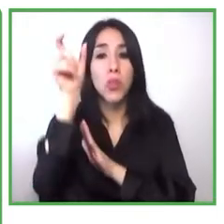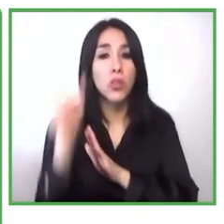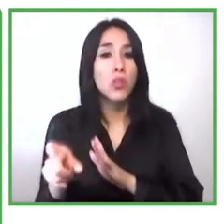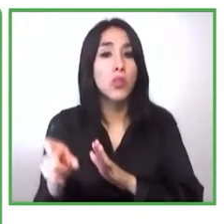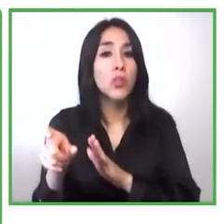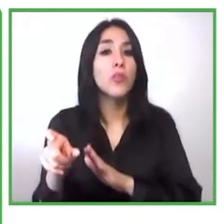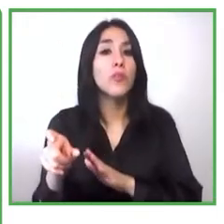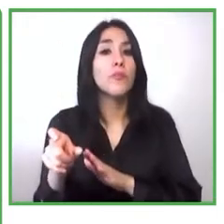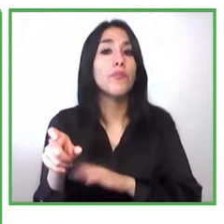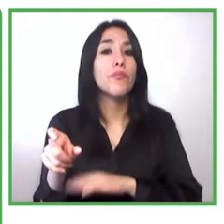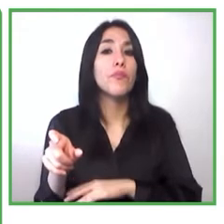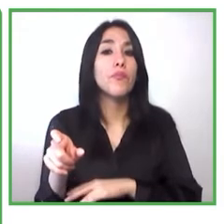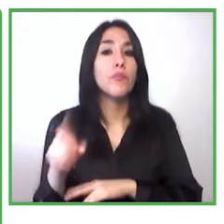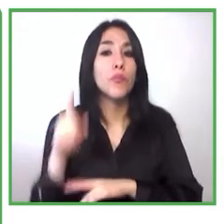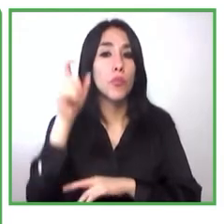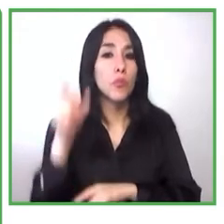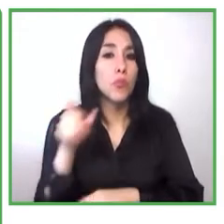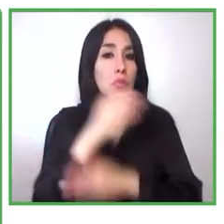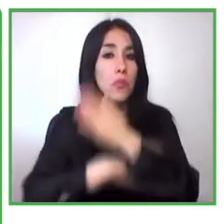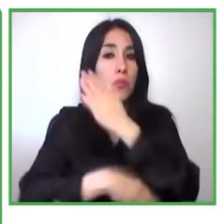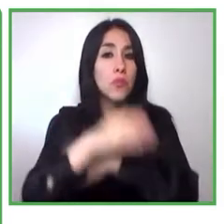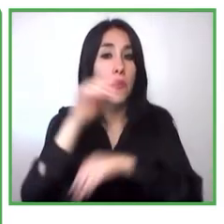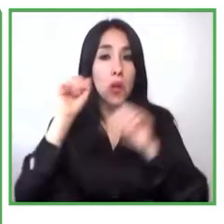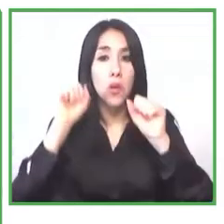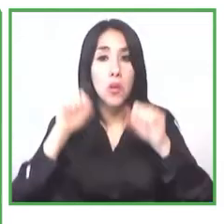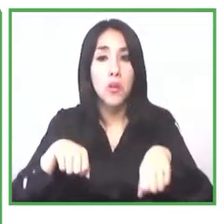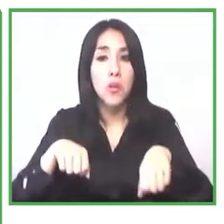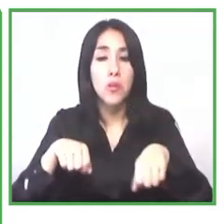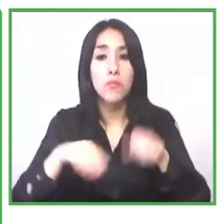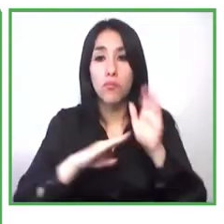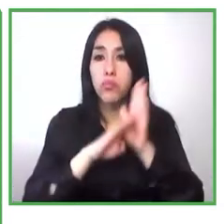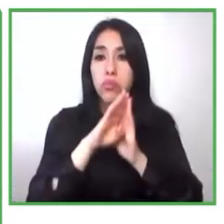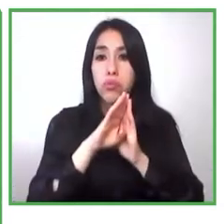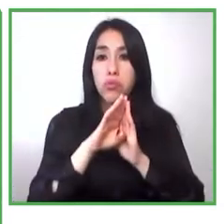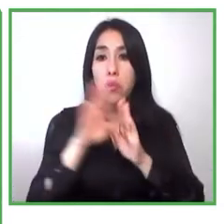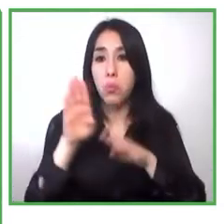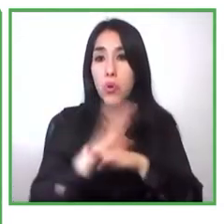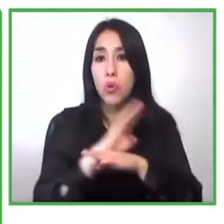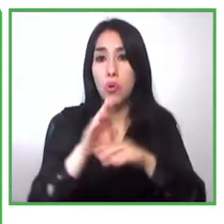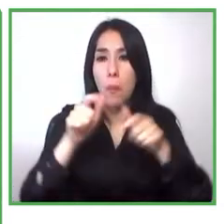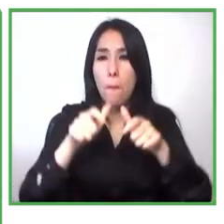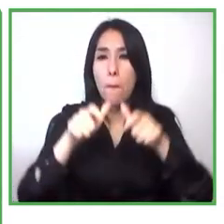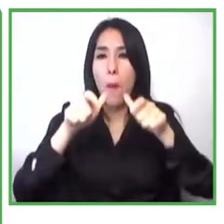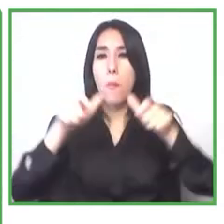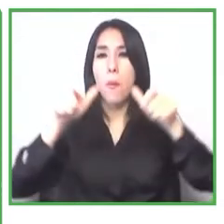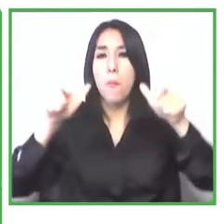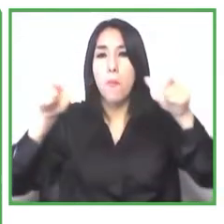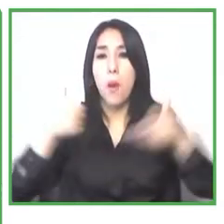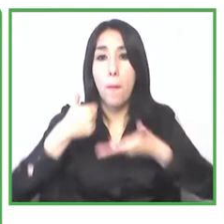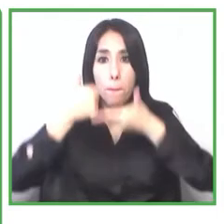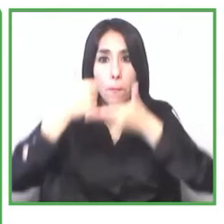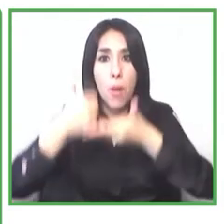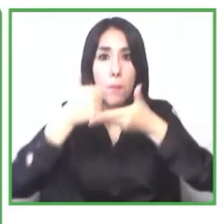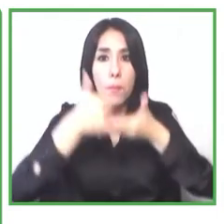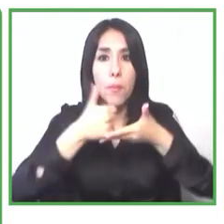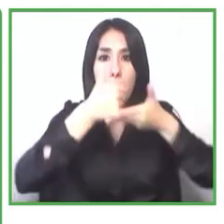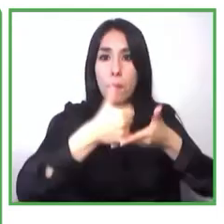y puede incluso ayudar a la generación de empleo de más personas con discapacidad o de personas sin discapacidad.